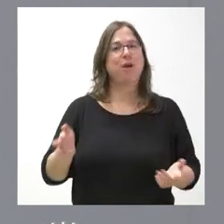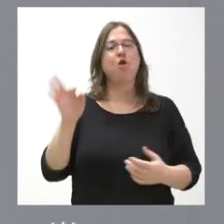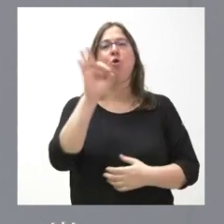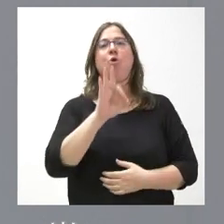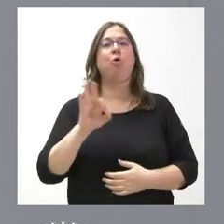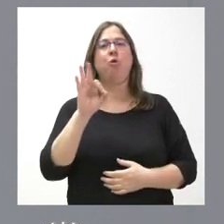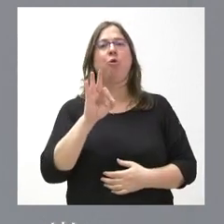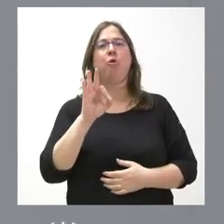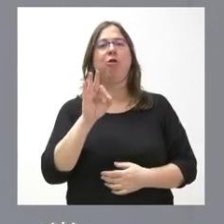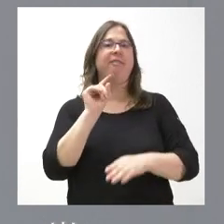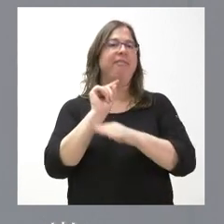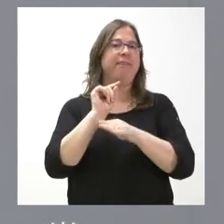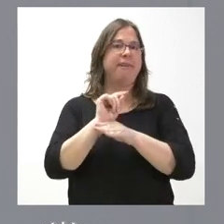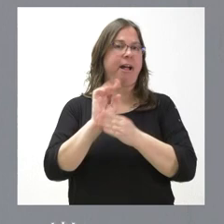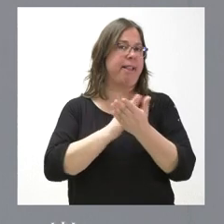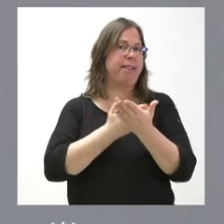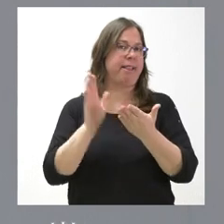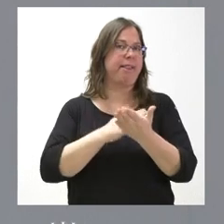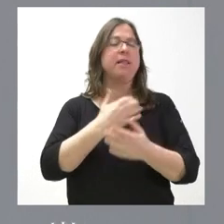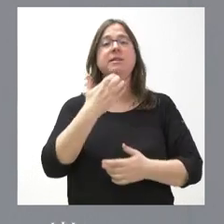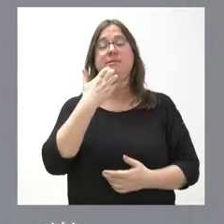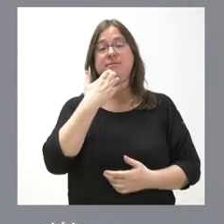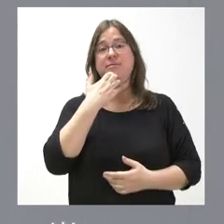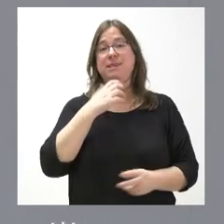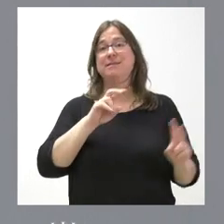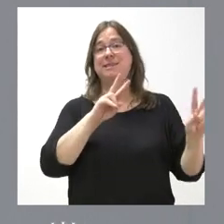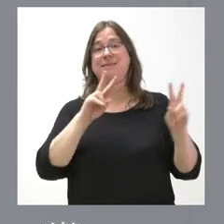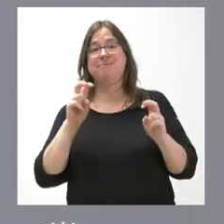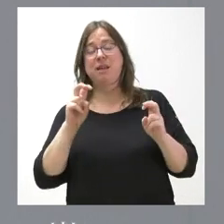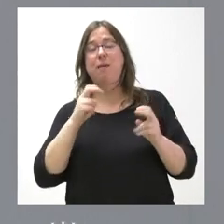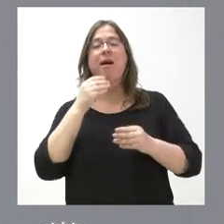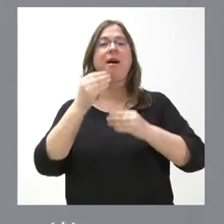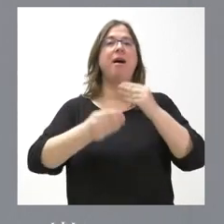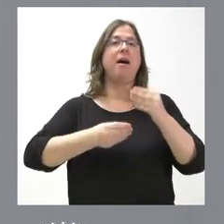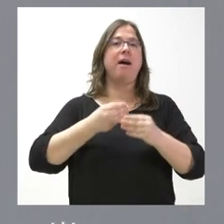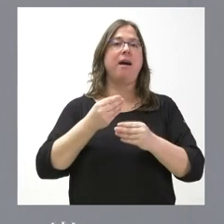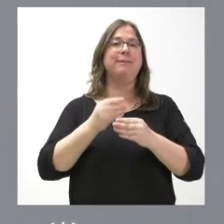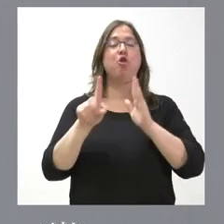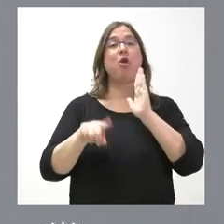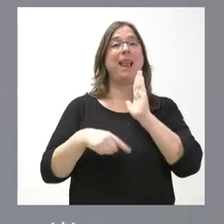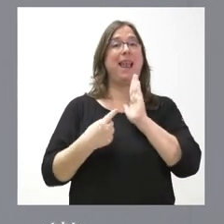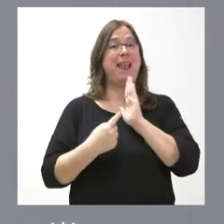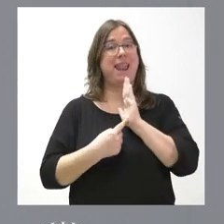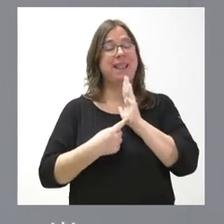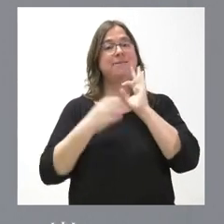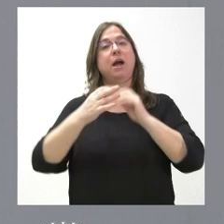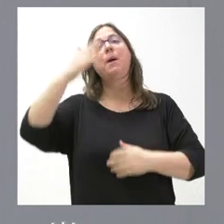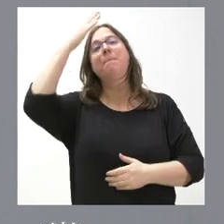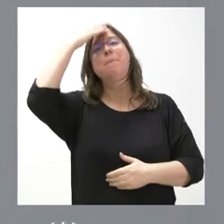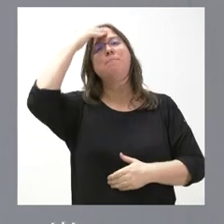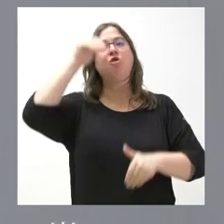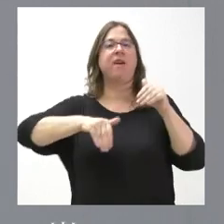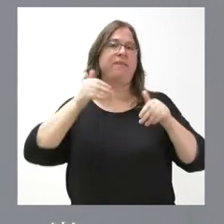crítica sobre aquellos que han hecho una ley de memoria democrática